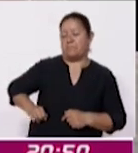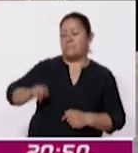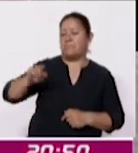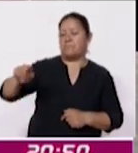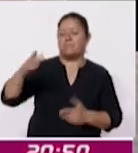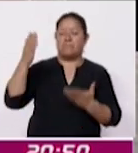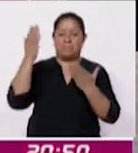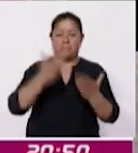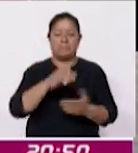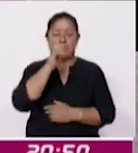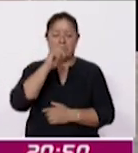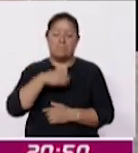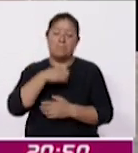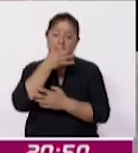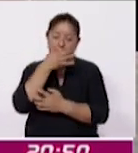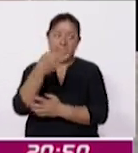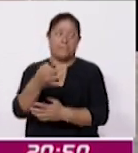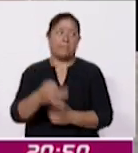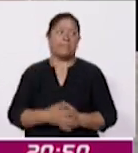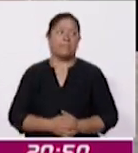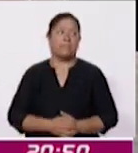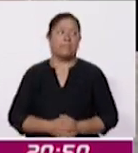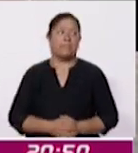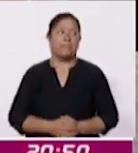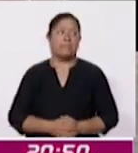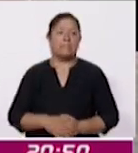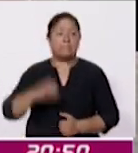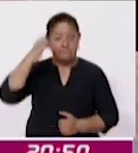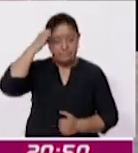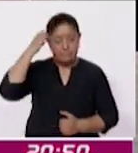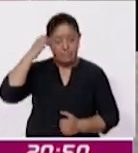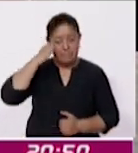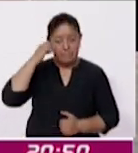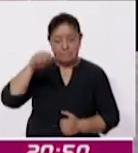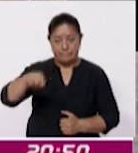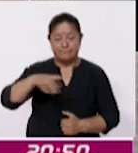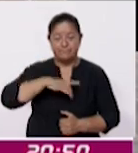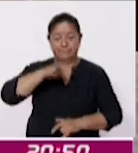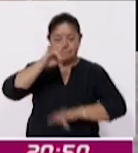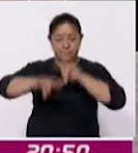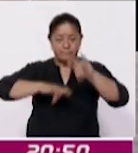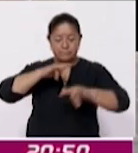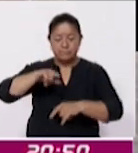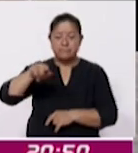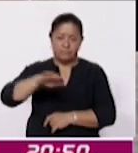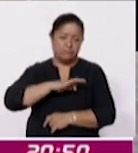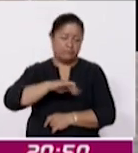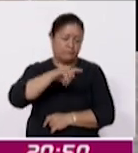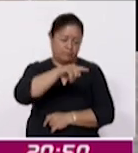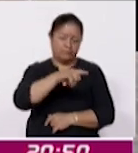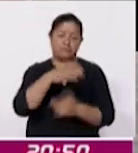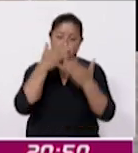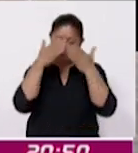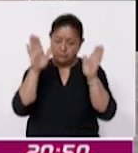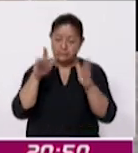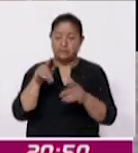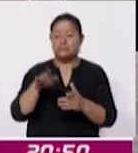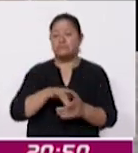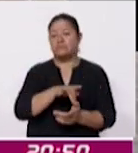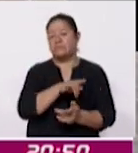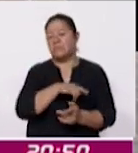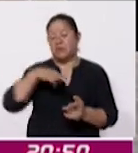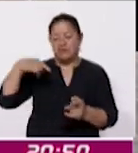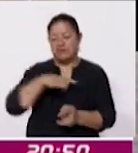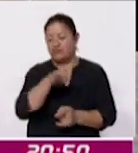también les comentamos que el estacionamiento del centro expositor también estará abierto y para los